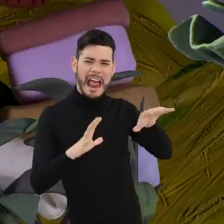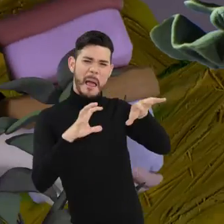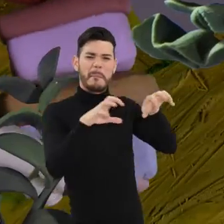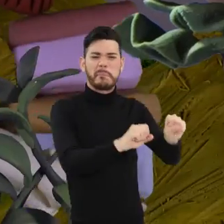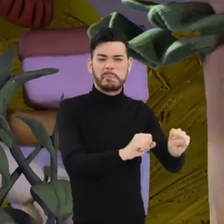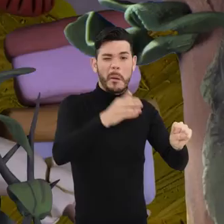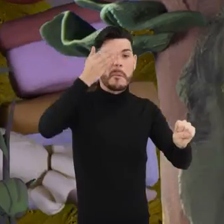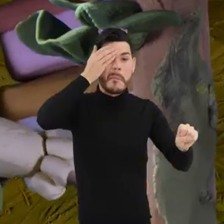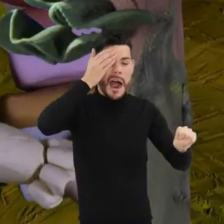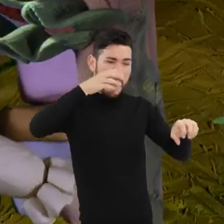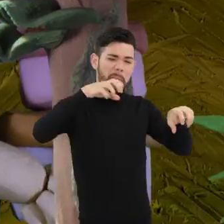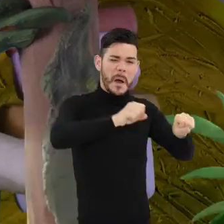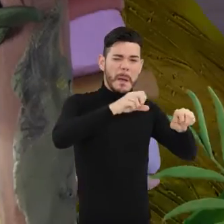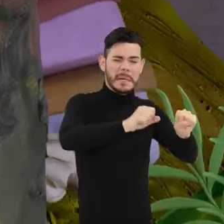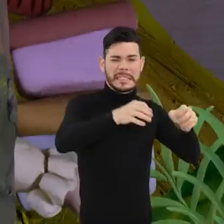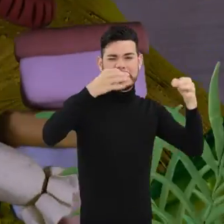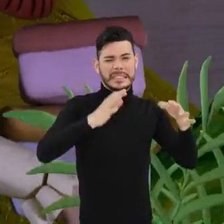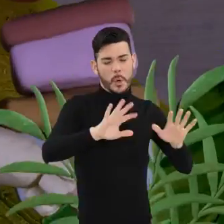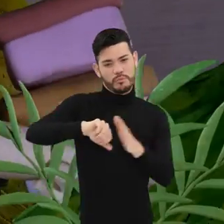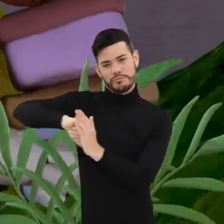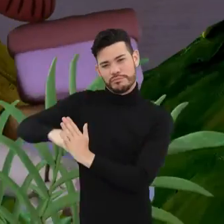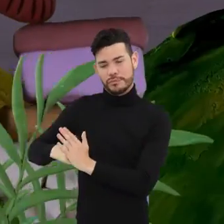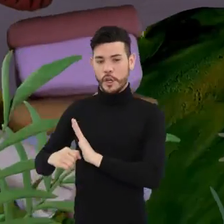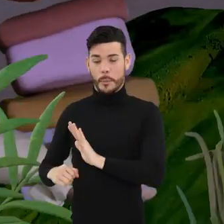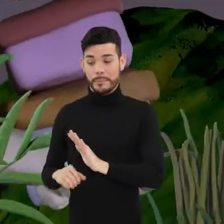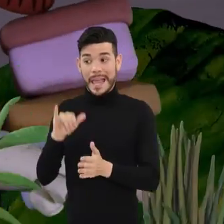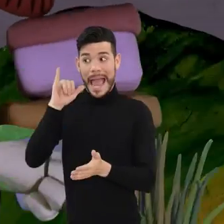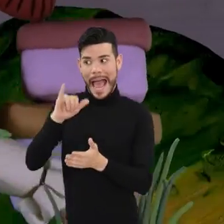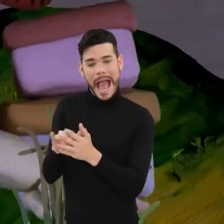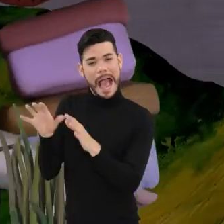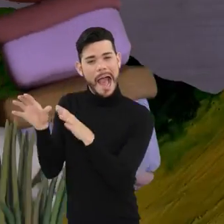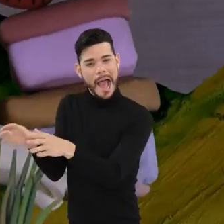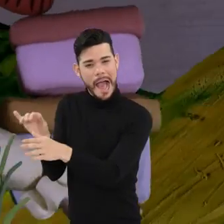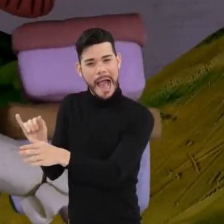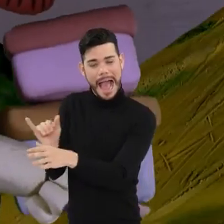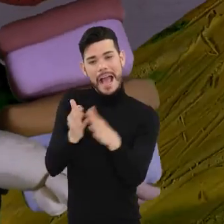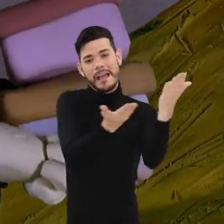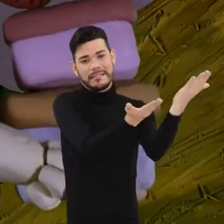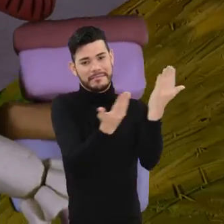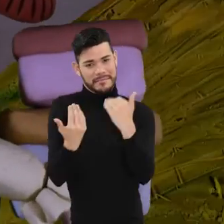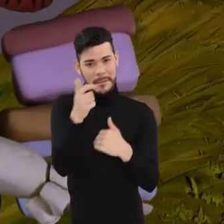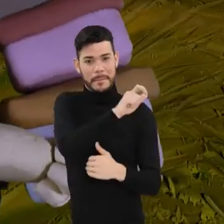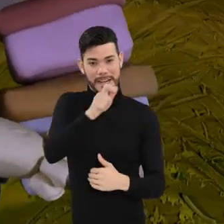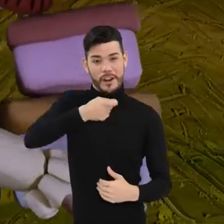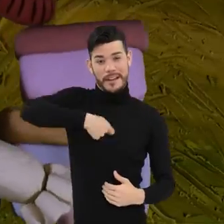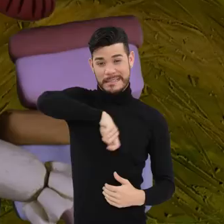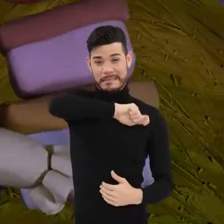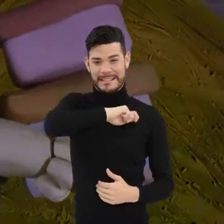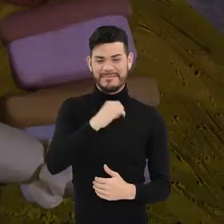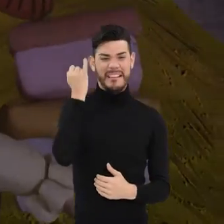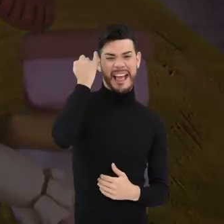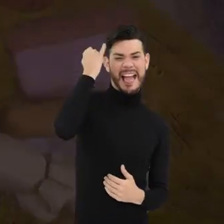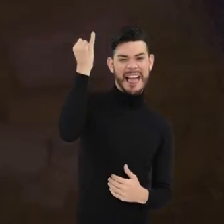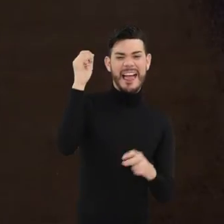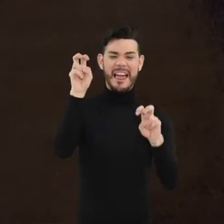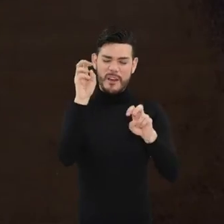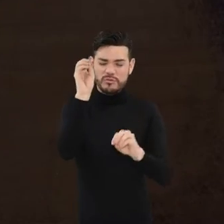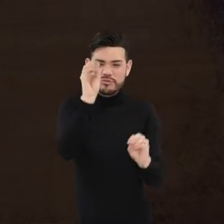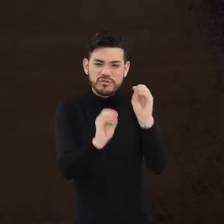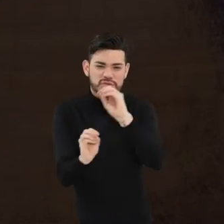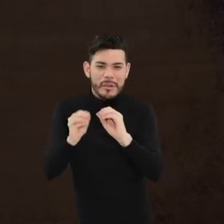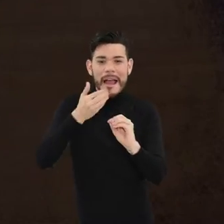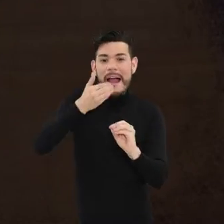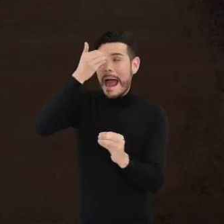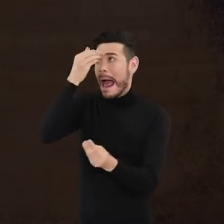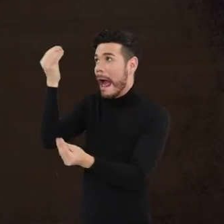Esto atrajo a los joyeros españoles que trabajan la filigrana, una minuciosa técnica de orfebrería de origen árabe que